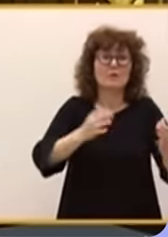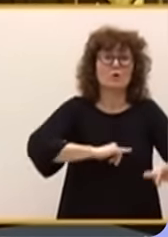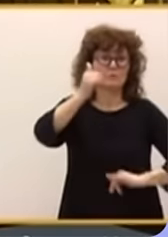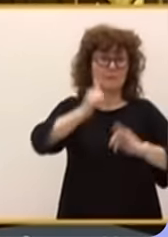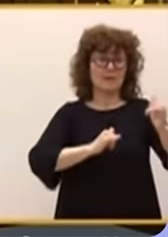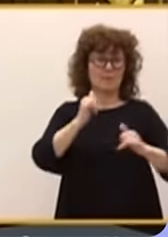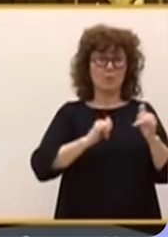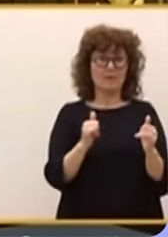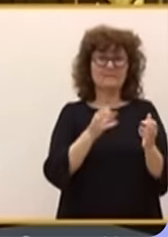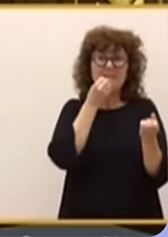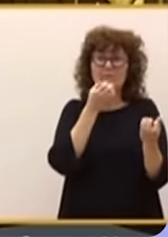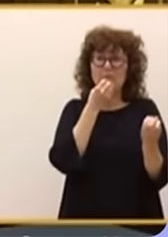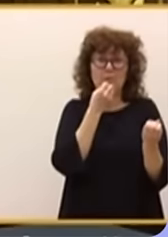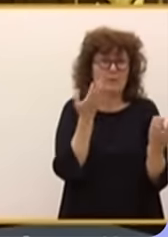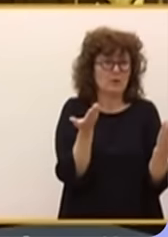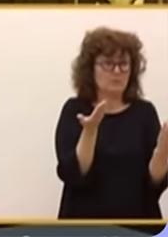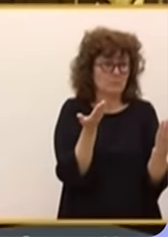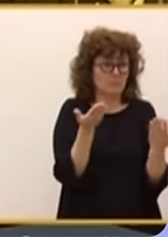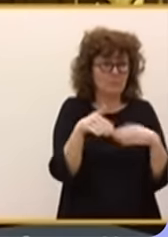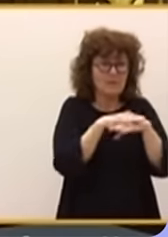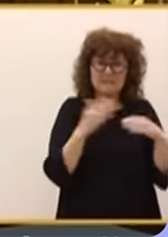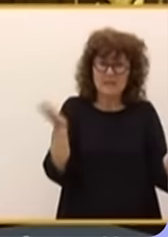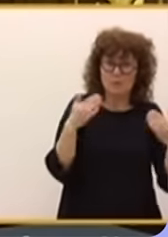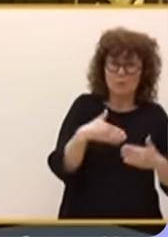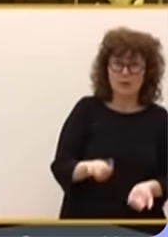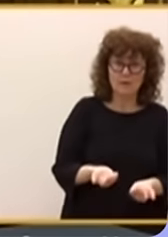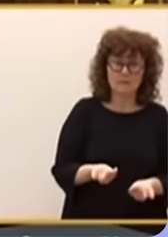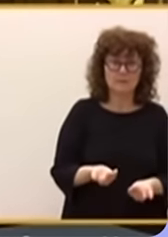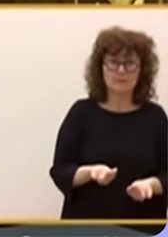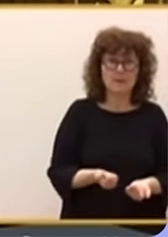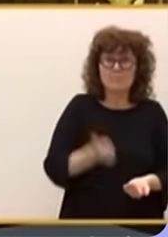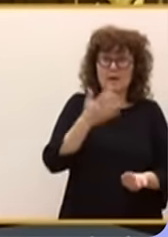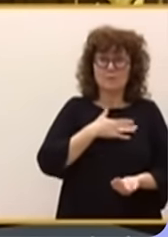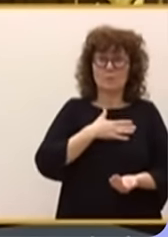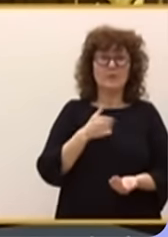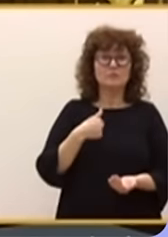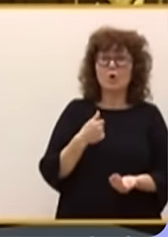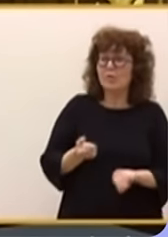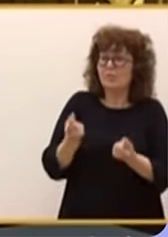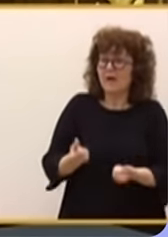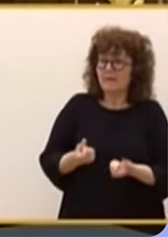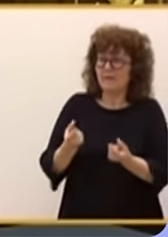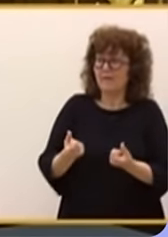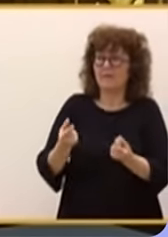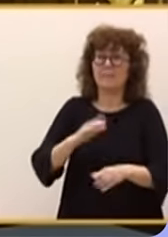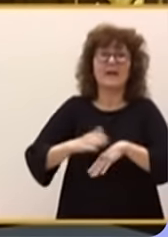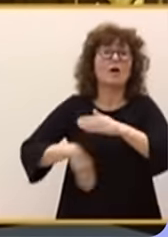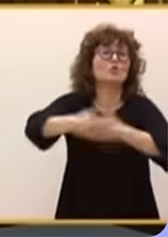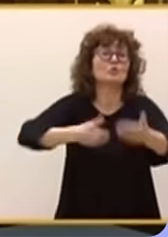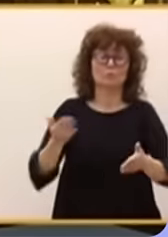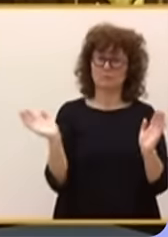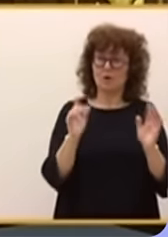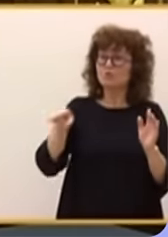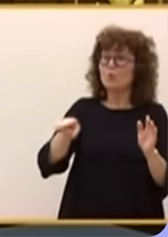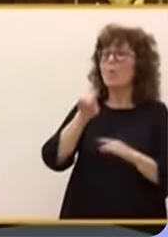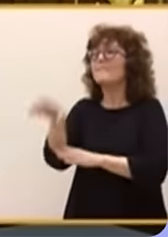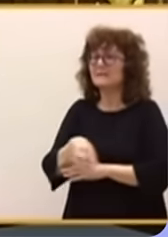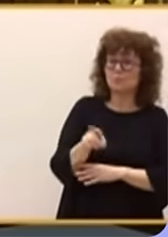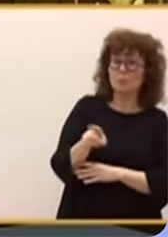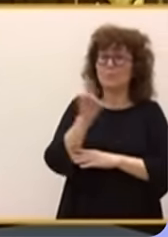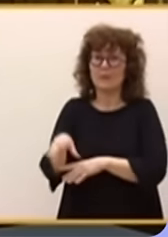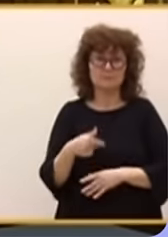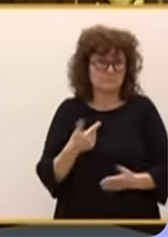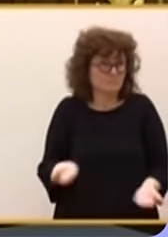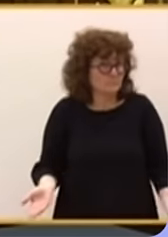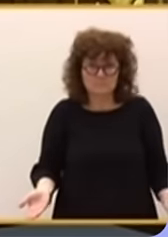veladas que no dan para más. Yo, señorías, no voy a alimentar su máquina del fango. No voy a caer en el hitumás. Y no lo voy a hacer porque sería muy